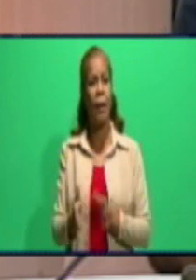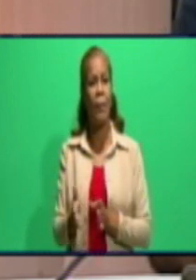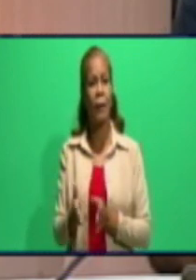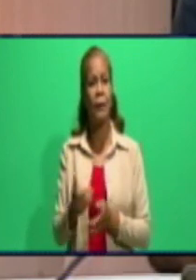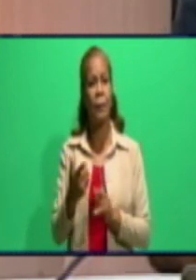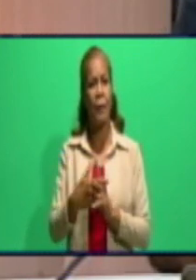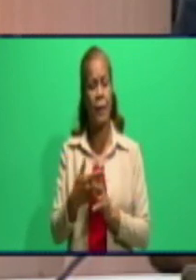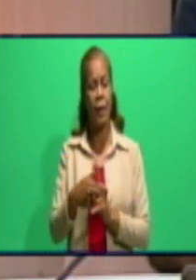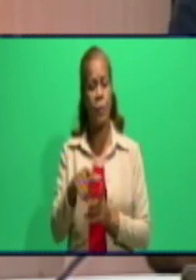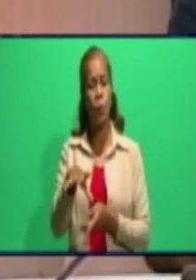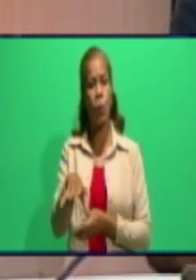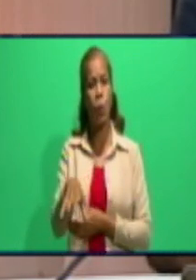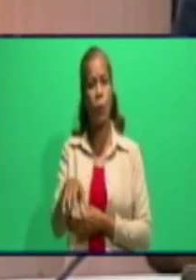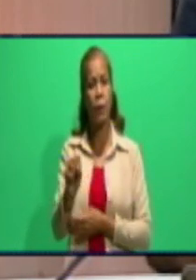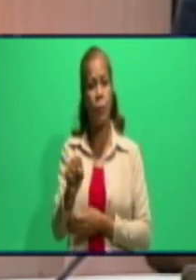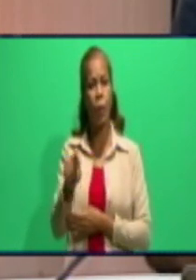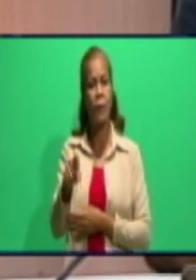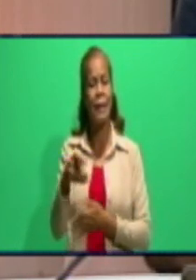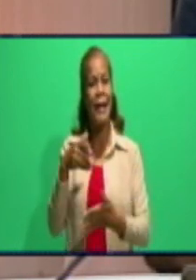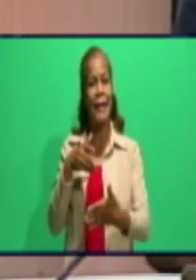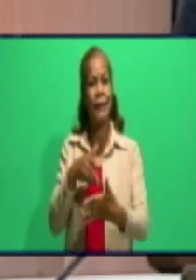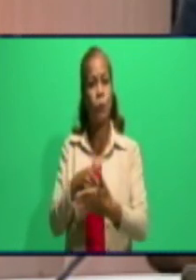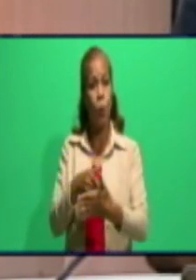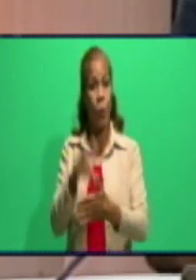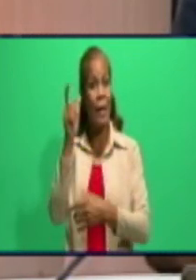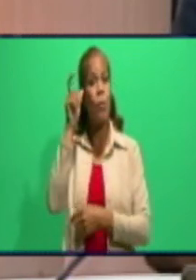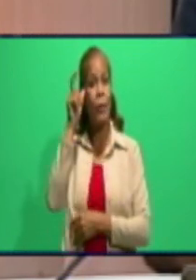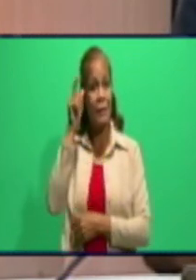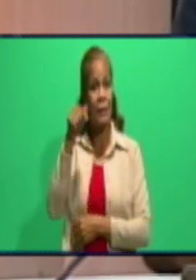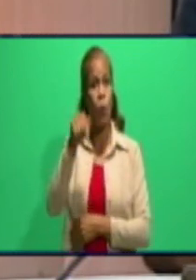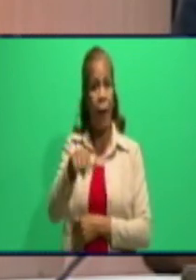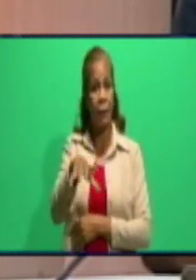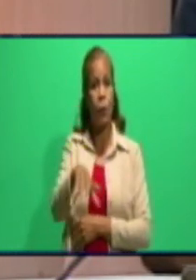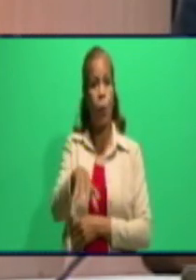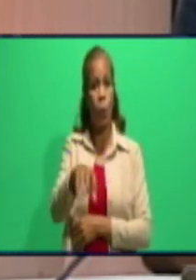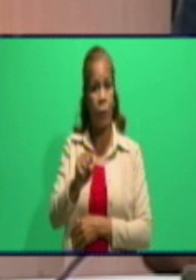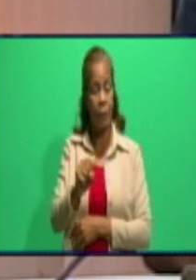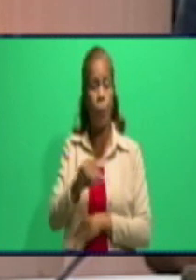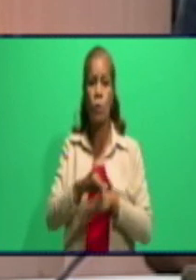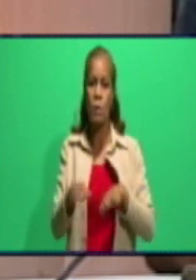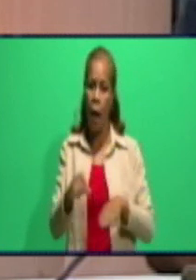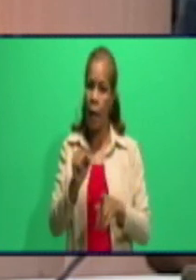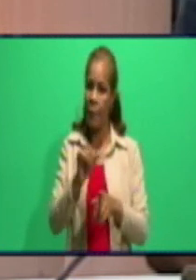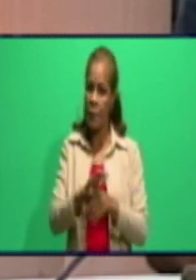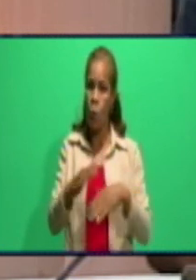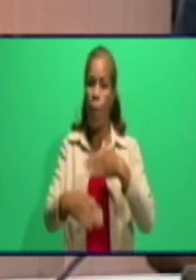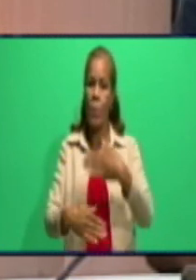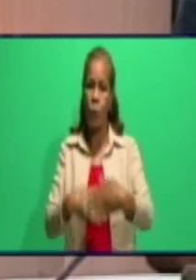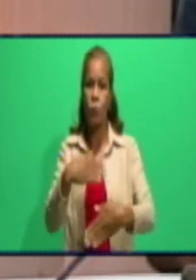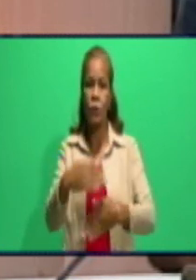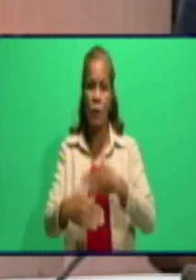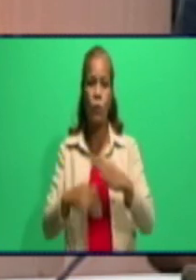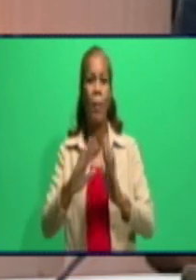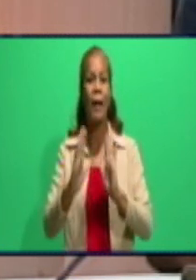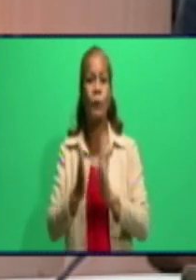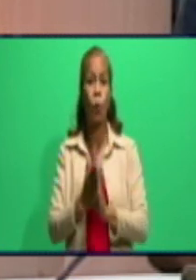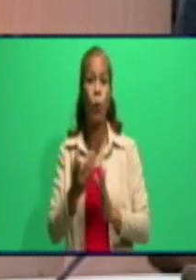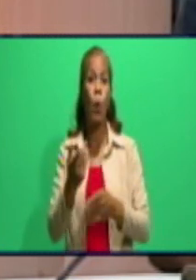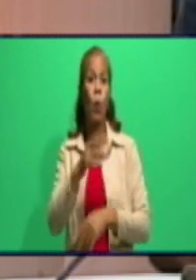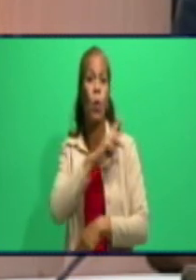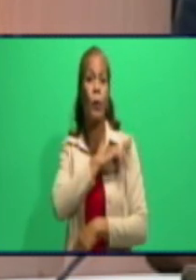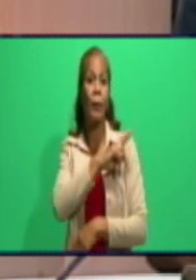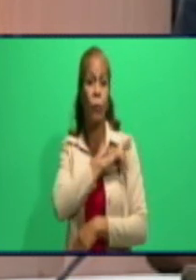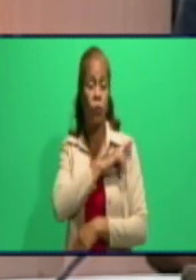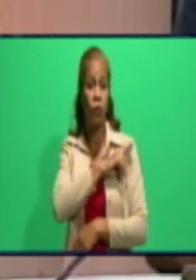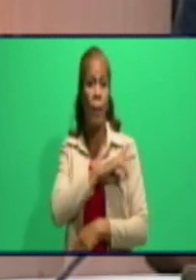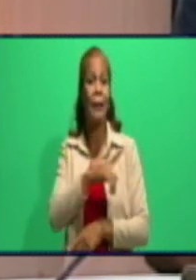ocupó ahí en el entronque de Bucito, y que hay un proceso abierto para todos los responsables, y nosotros tuvimos que aplicarle multa a un